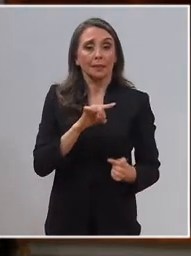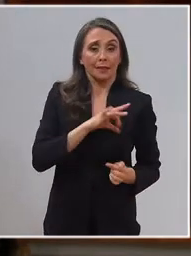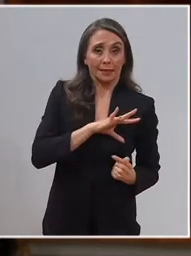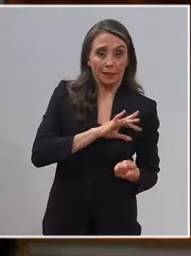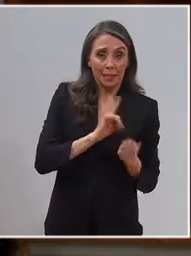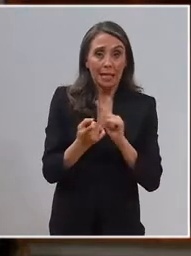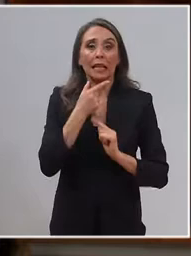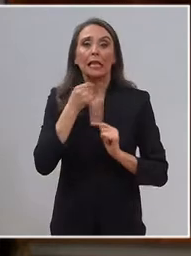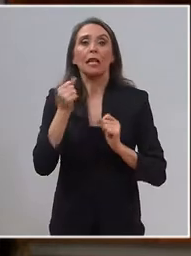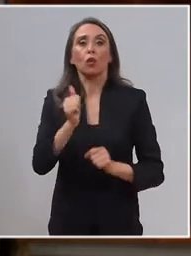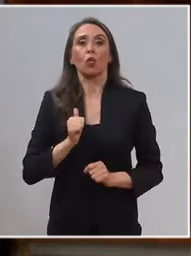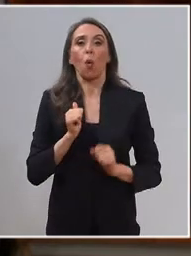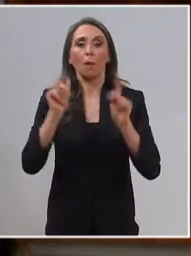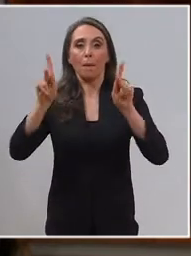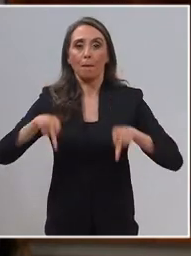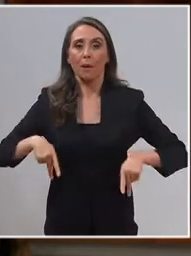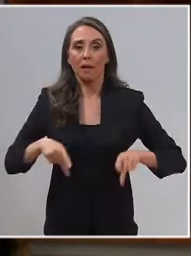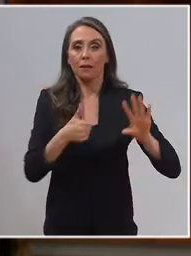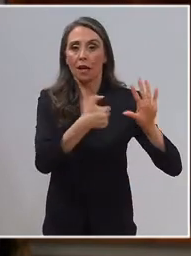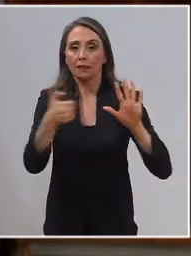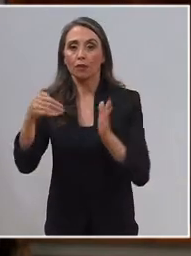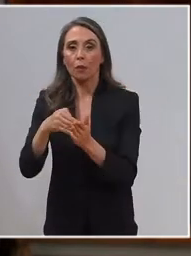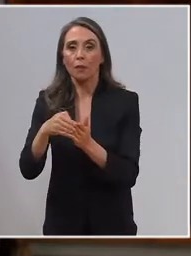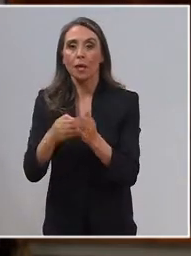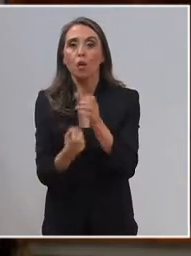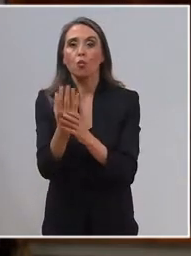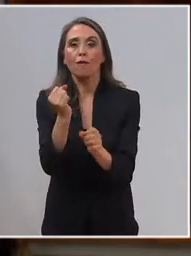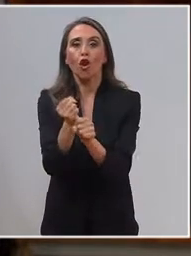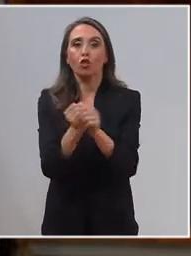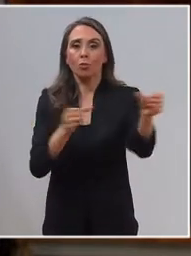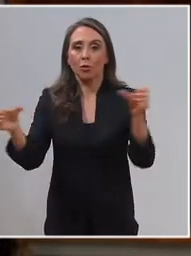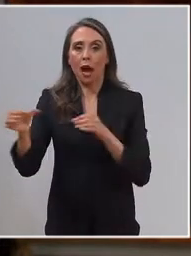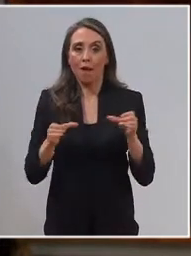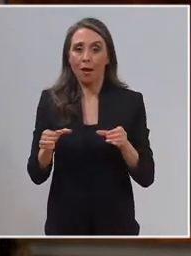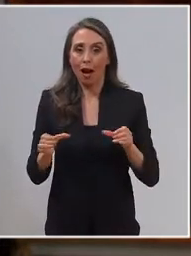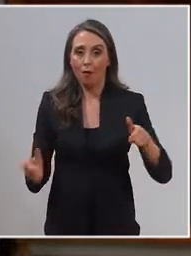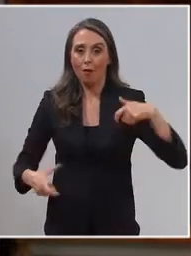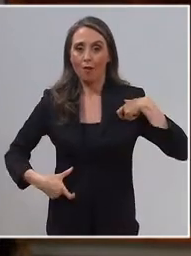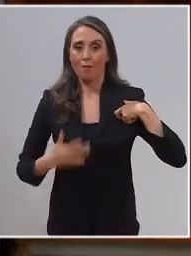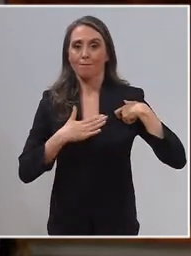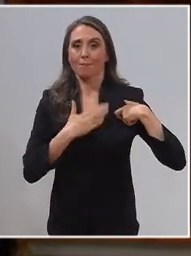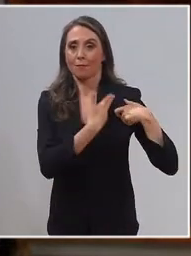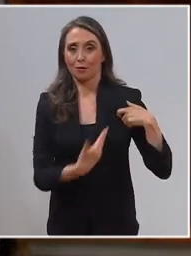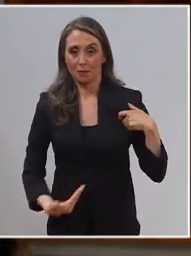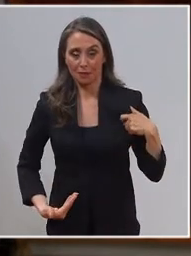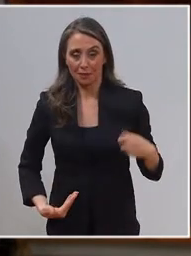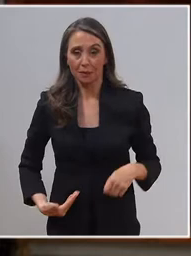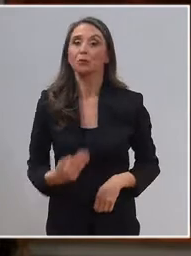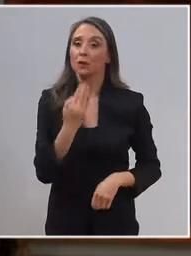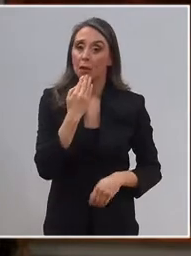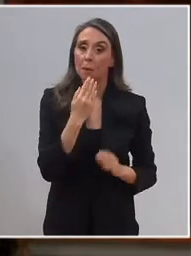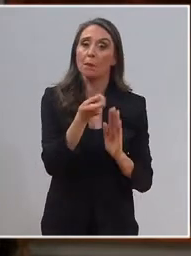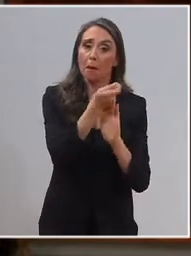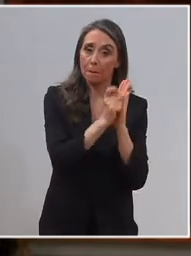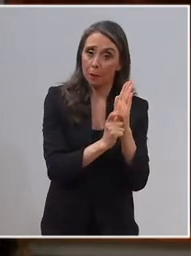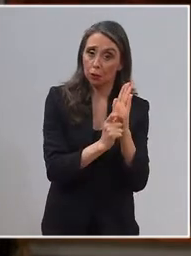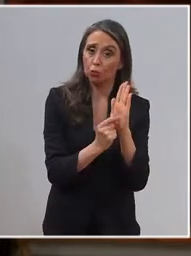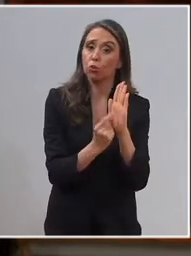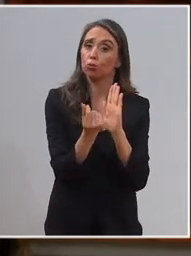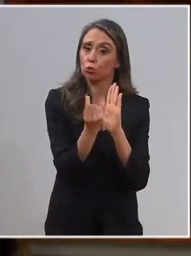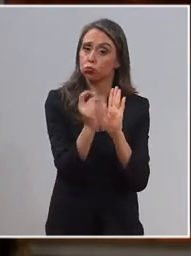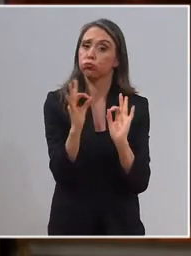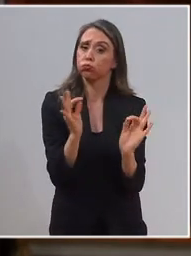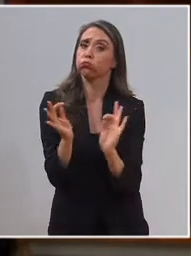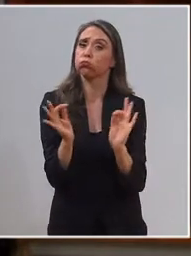cumplir la meta de 600.000 nuevos empleos durante nuestro gobierno. También es un presupuesto responsable